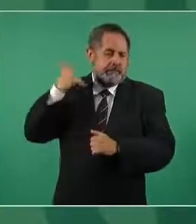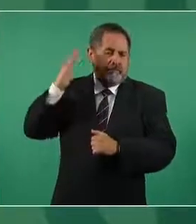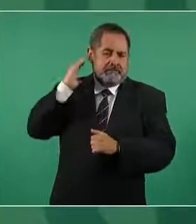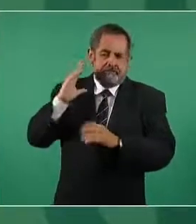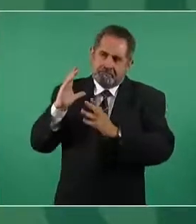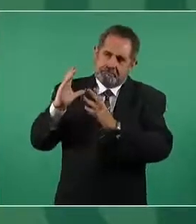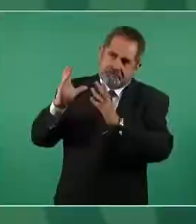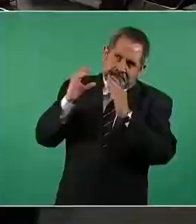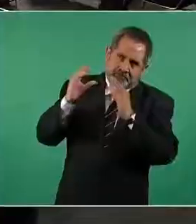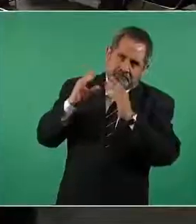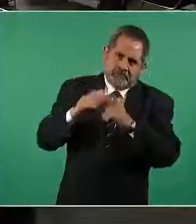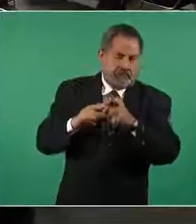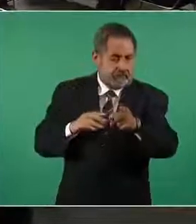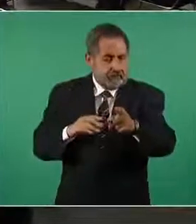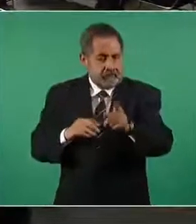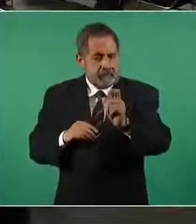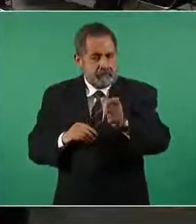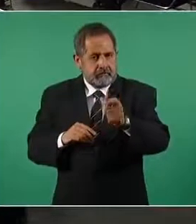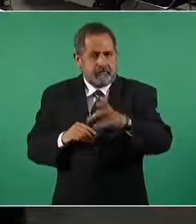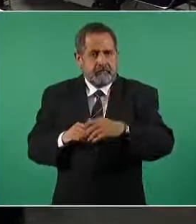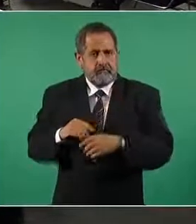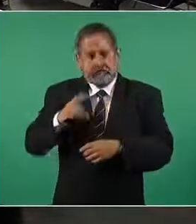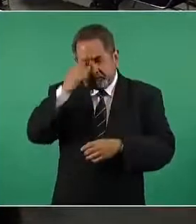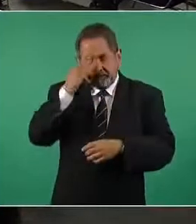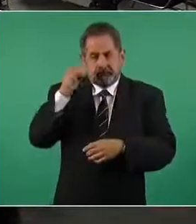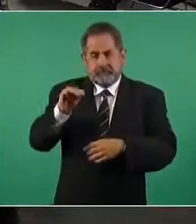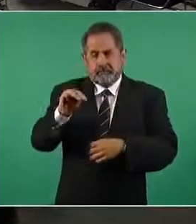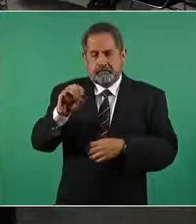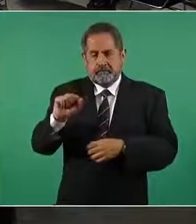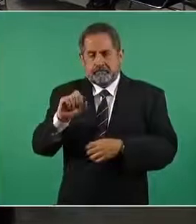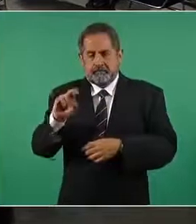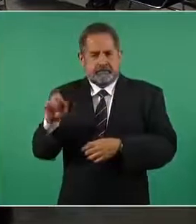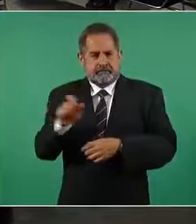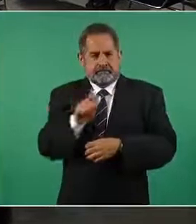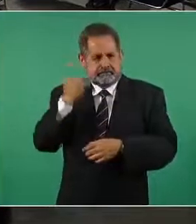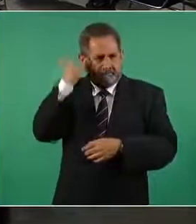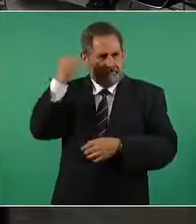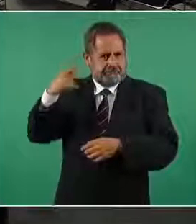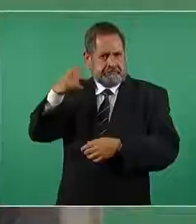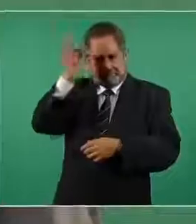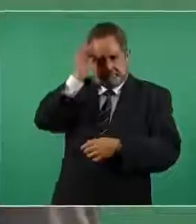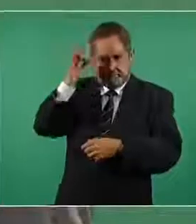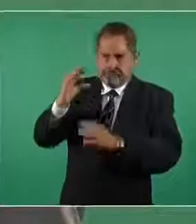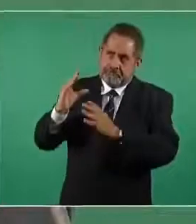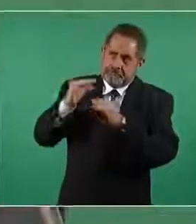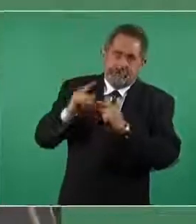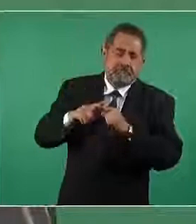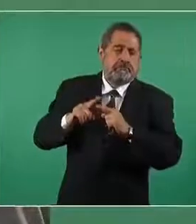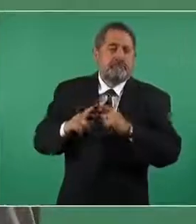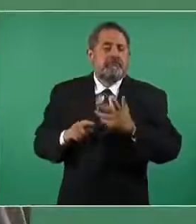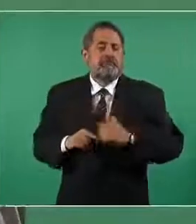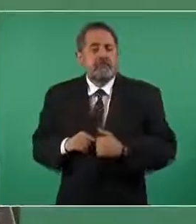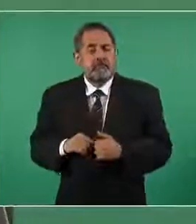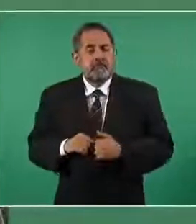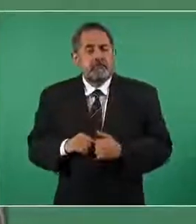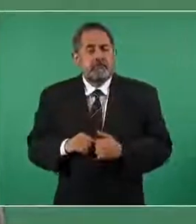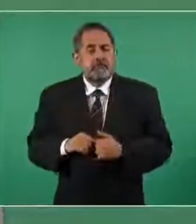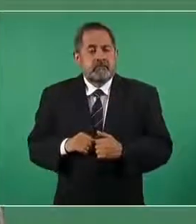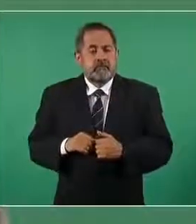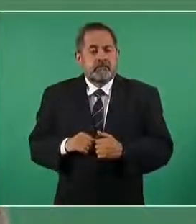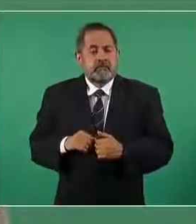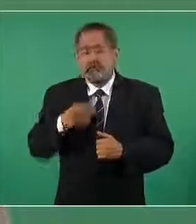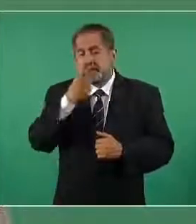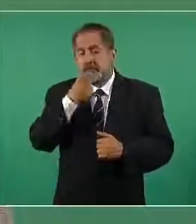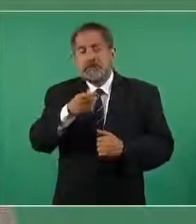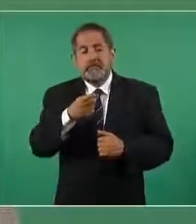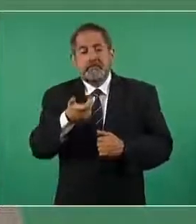y esto tiene que ver con el marxismo de que la acumulación de capital